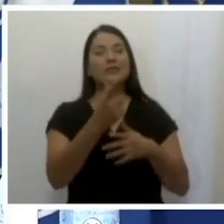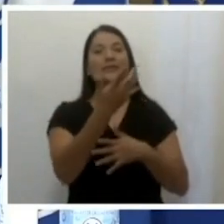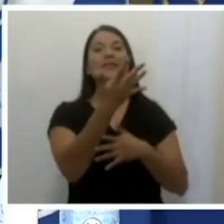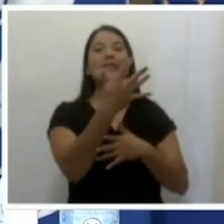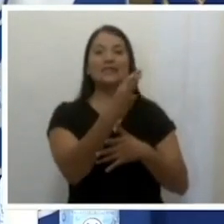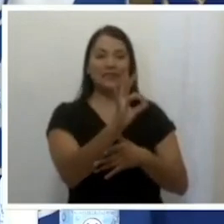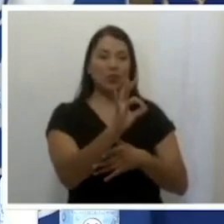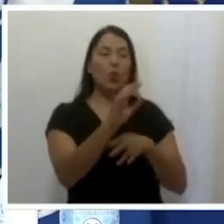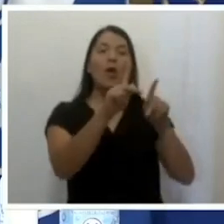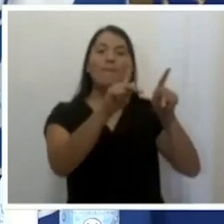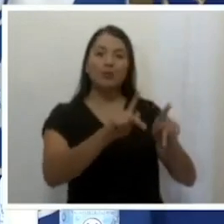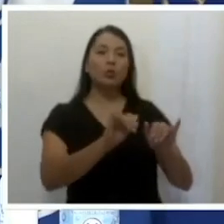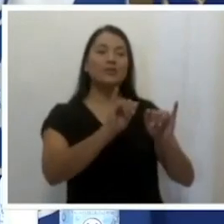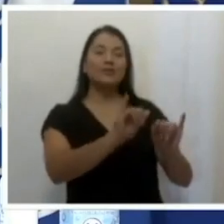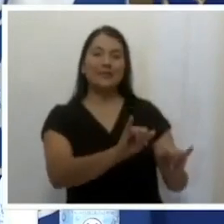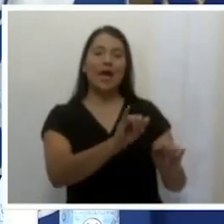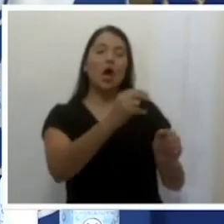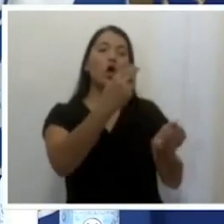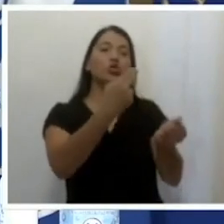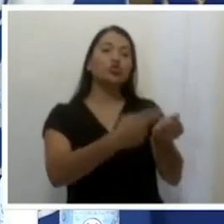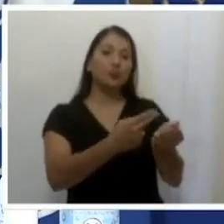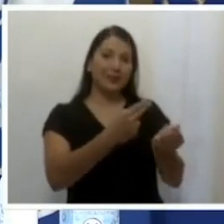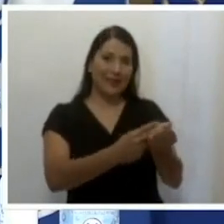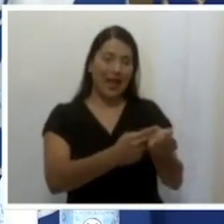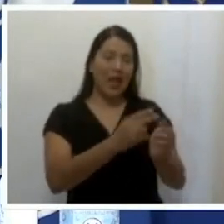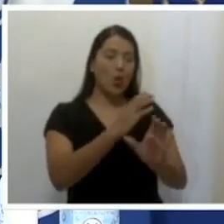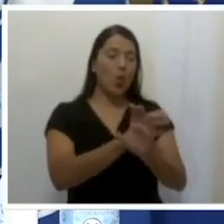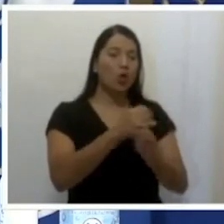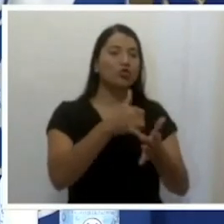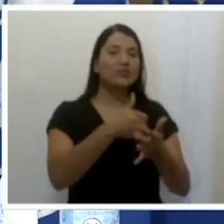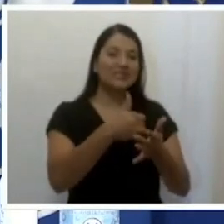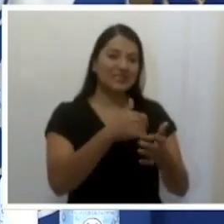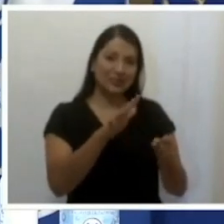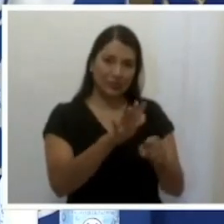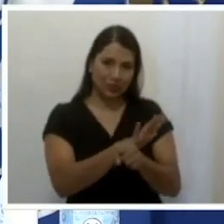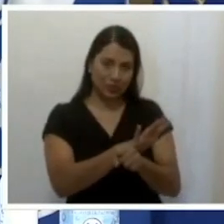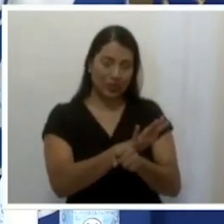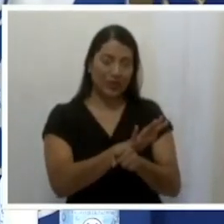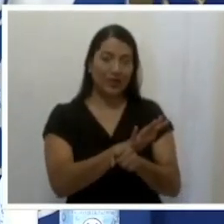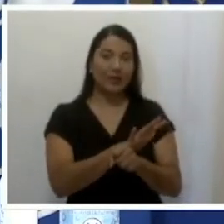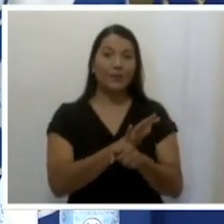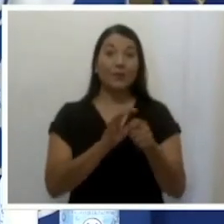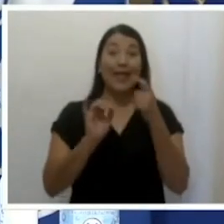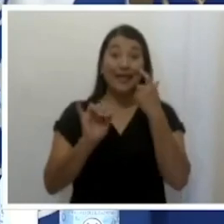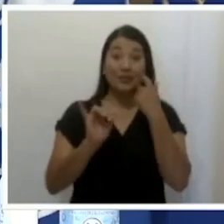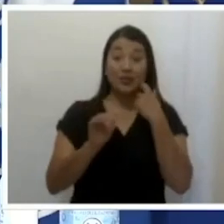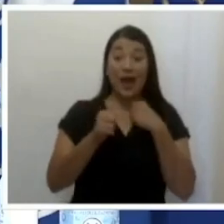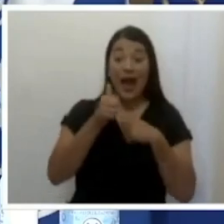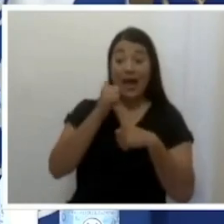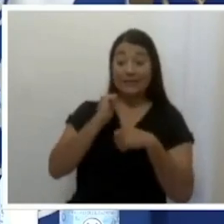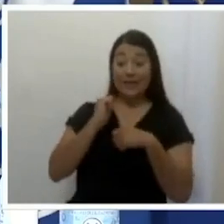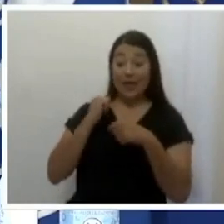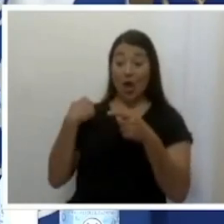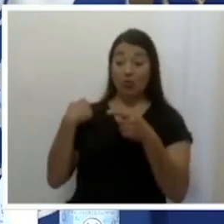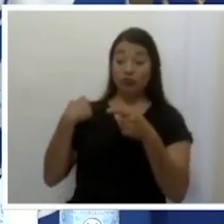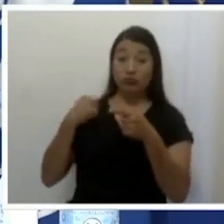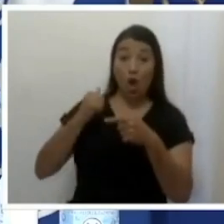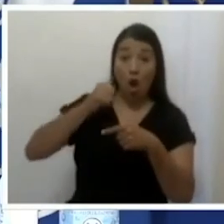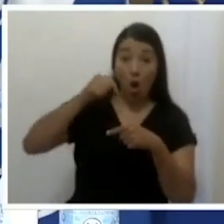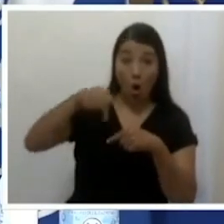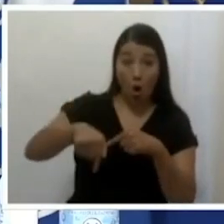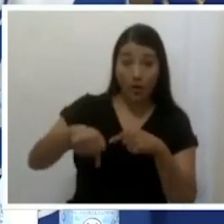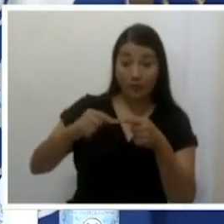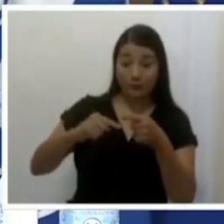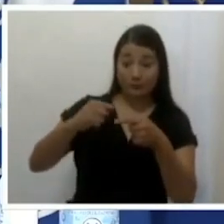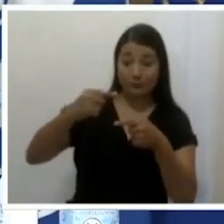cuidados intensivos total. Y eso fue el incremento solo entre ayer y hoy. Ahora, esto es